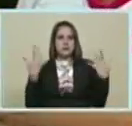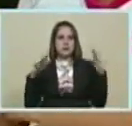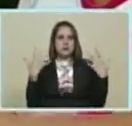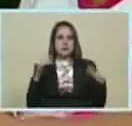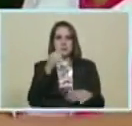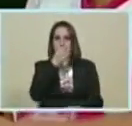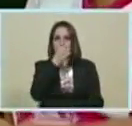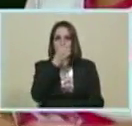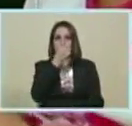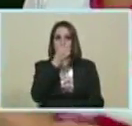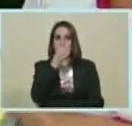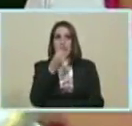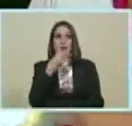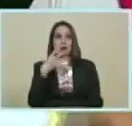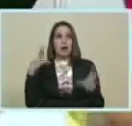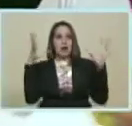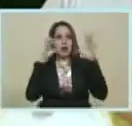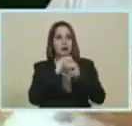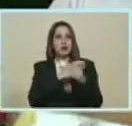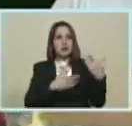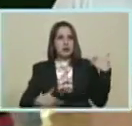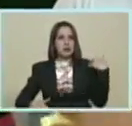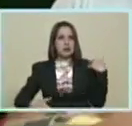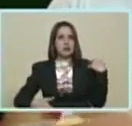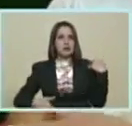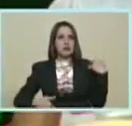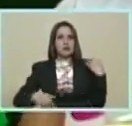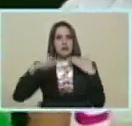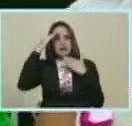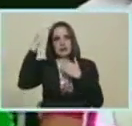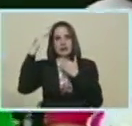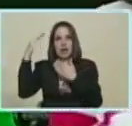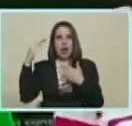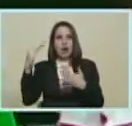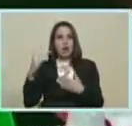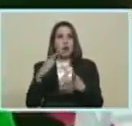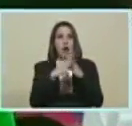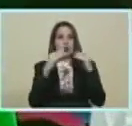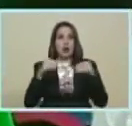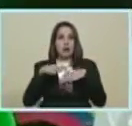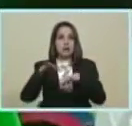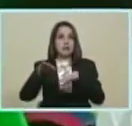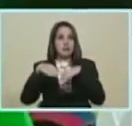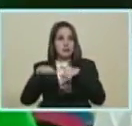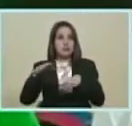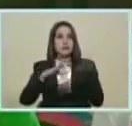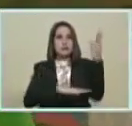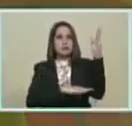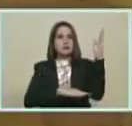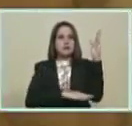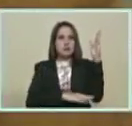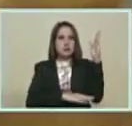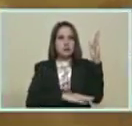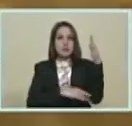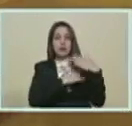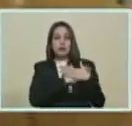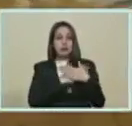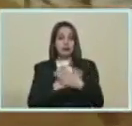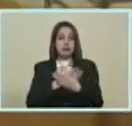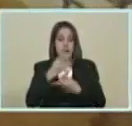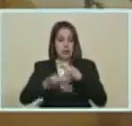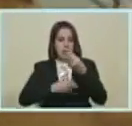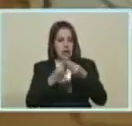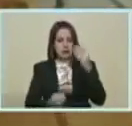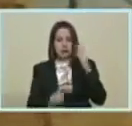Buenas noches Presidente Recibo Recibo un cardeal Saludo De parte Del frente Textil Del estado Lara Que fue Conformado